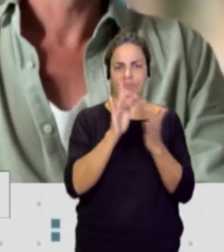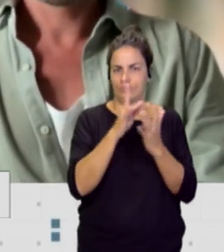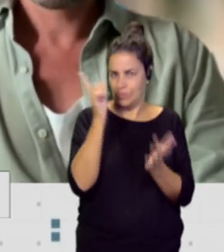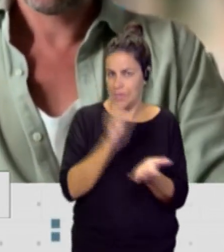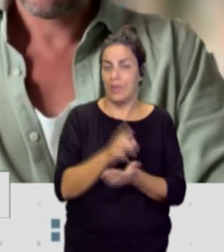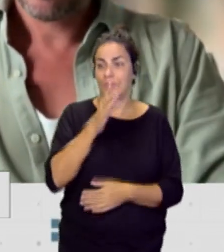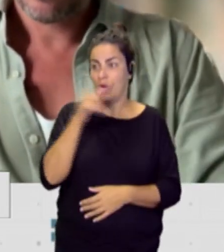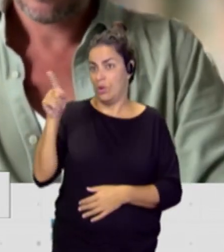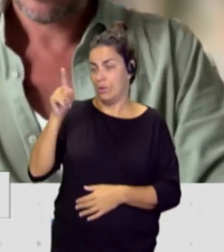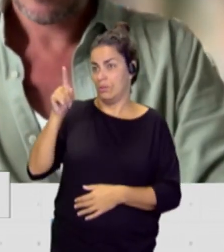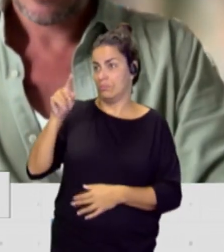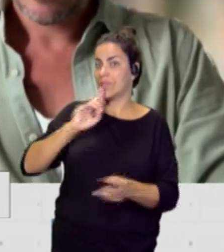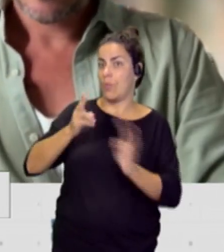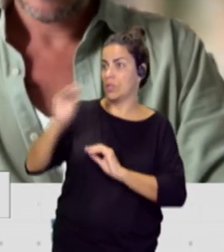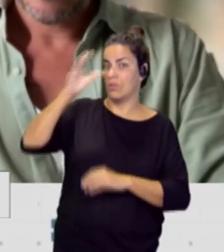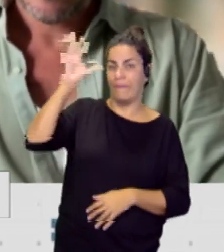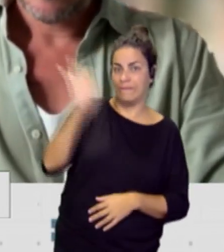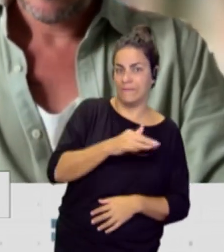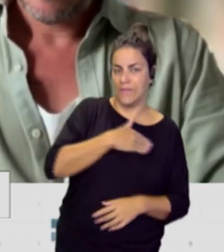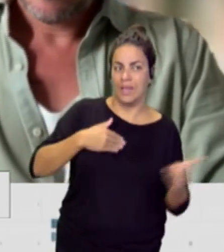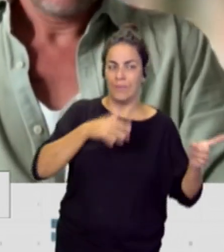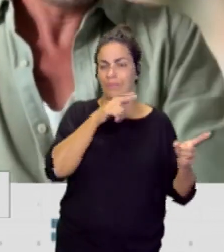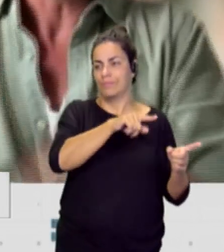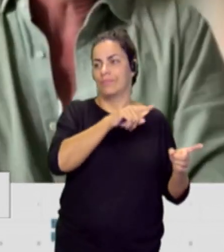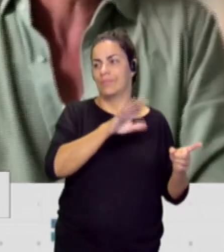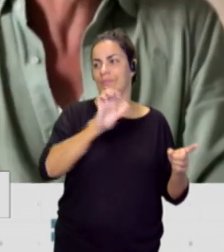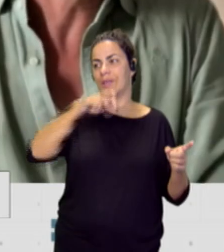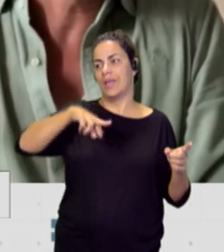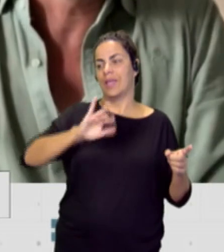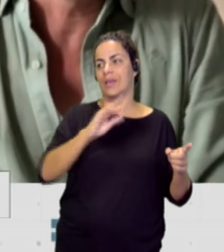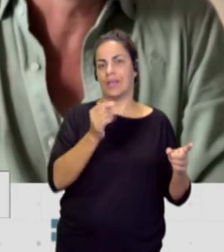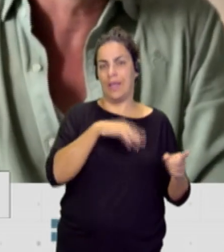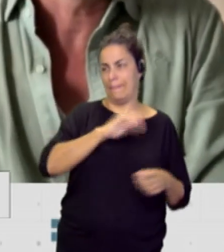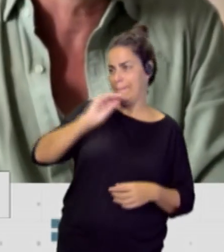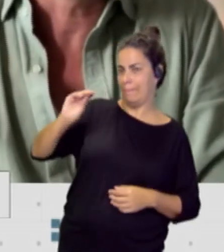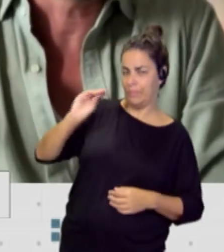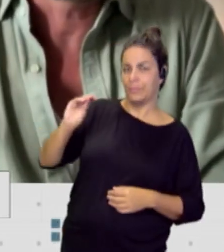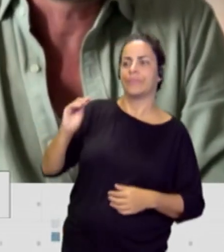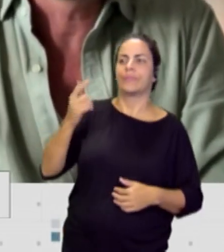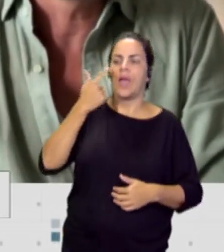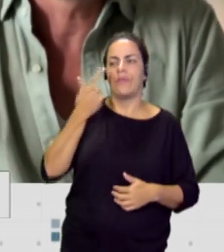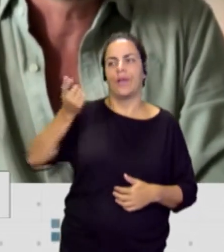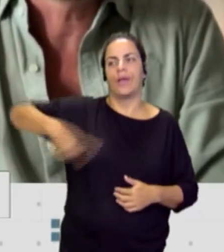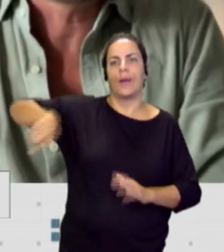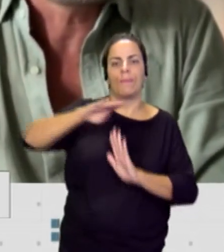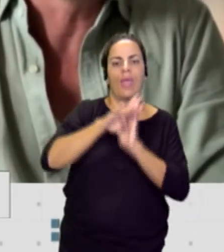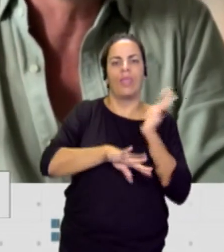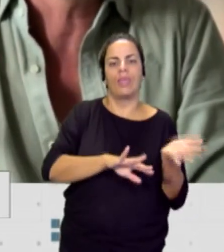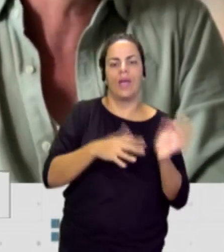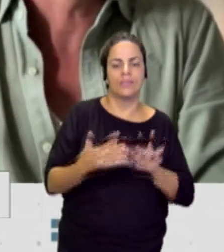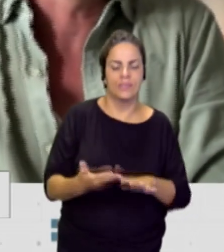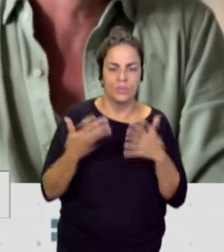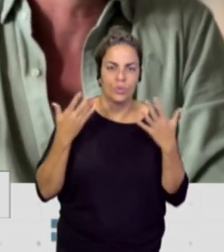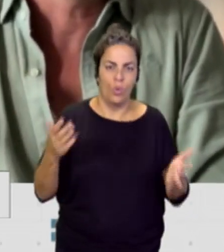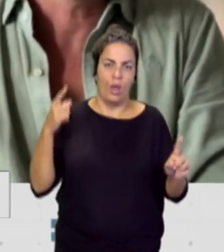queríamos escuchar tu respuesta a la pregunta que estaba haciendo nuestro compañero Enrique Hernández sobre qué medidas están poniendo en marcha para intentar